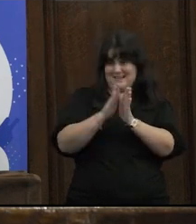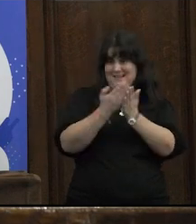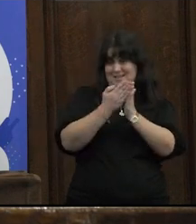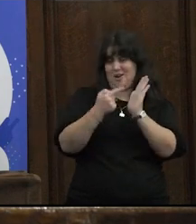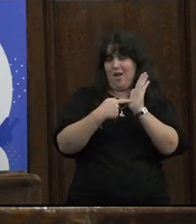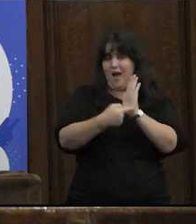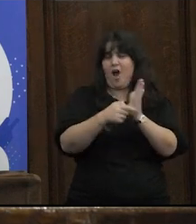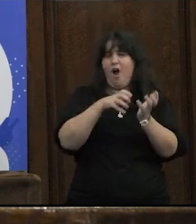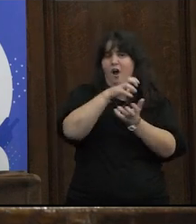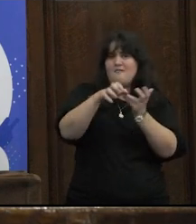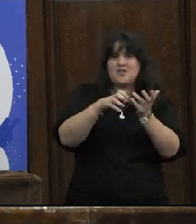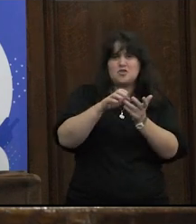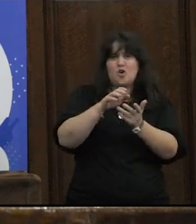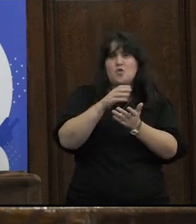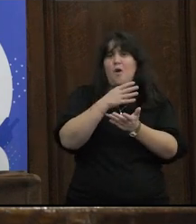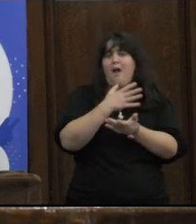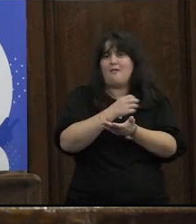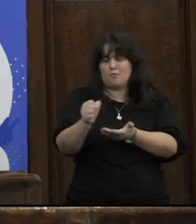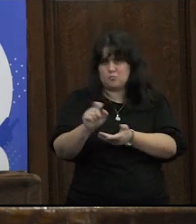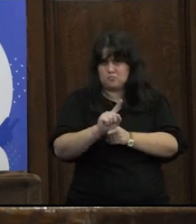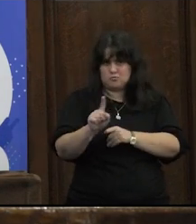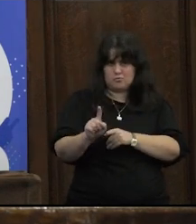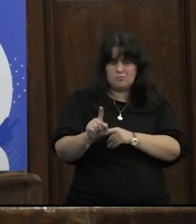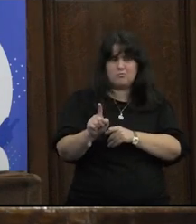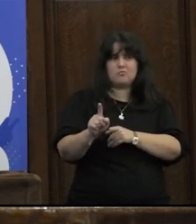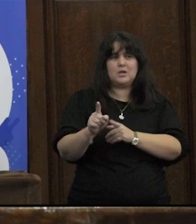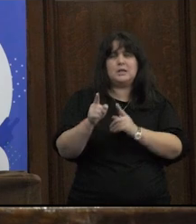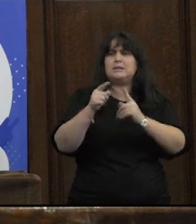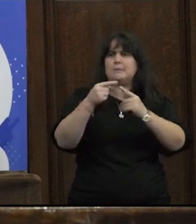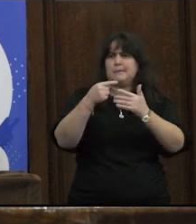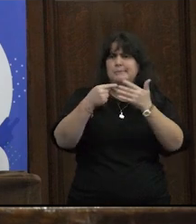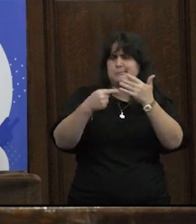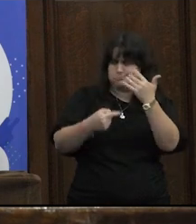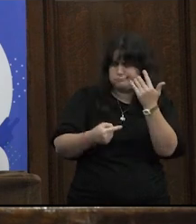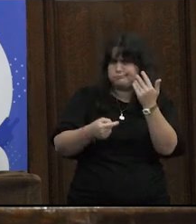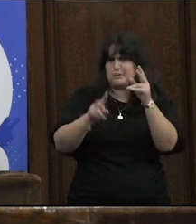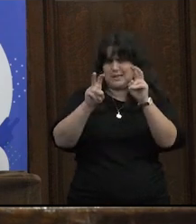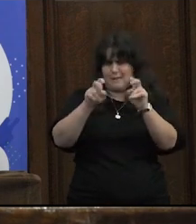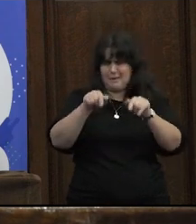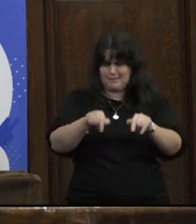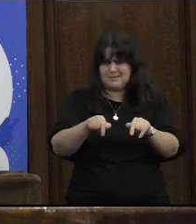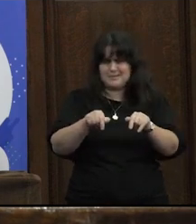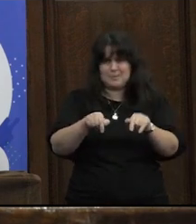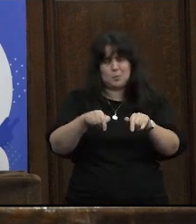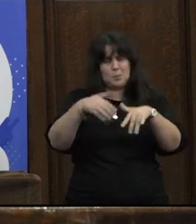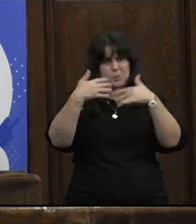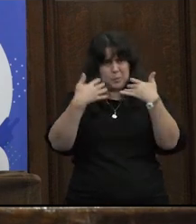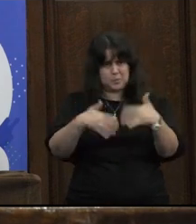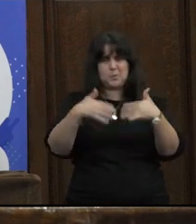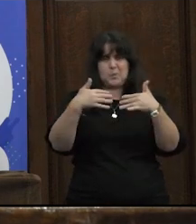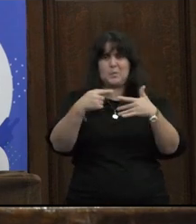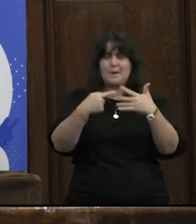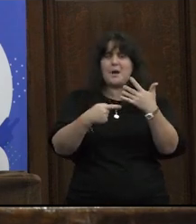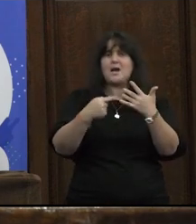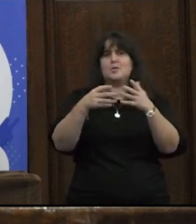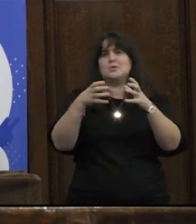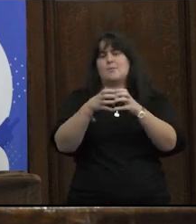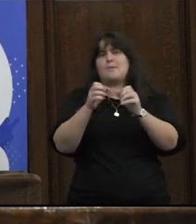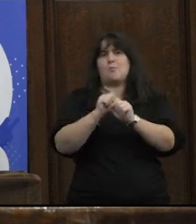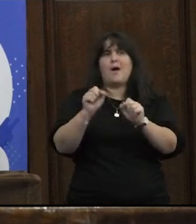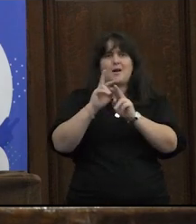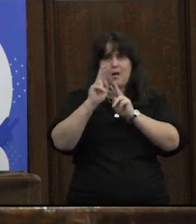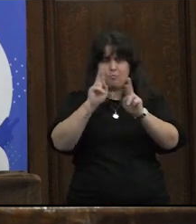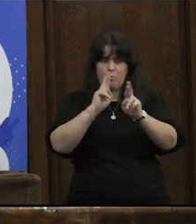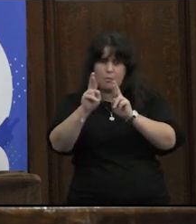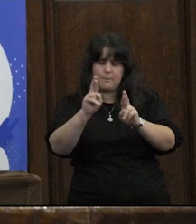libro que se llama El conflicto no es abuso y bueno hay mucha discusión al respecto de las lógicas punitivistas para